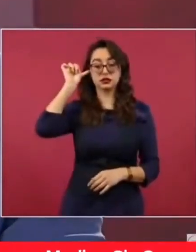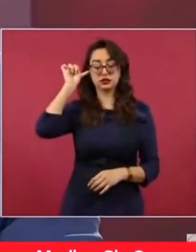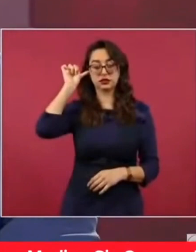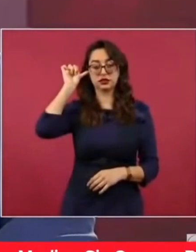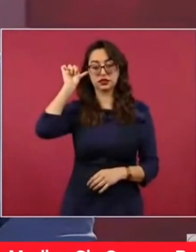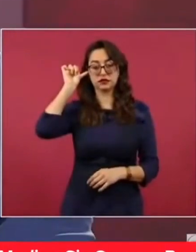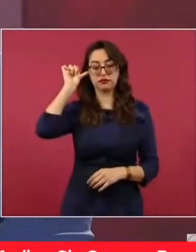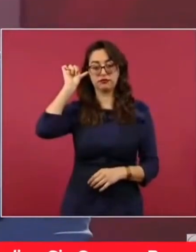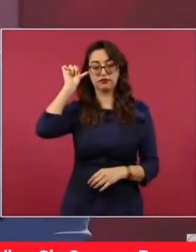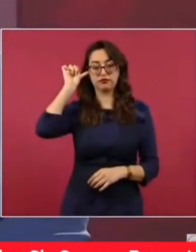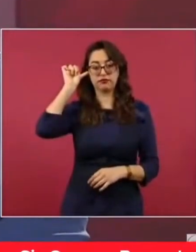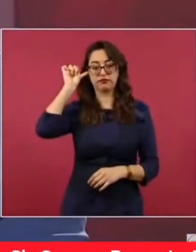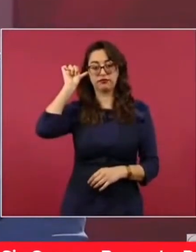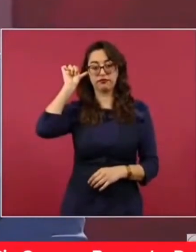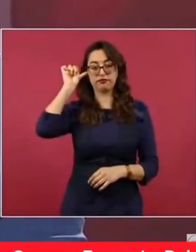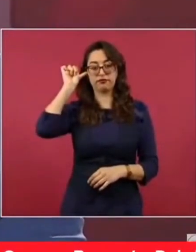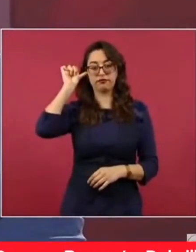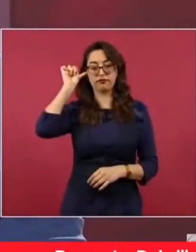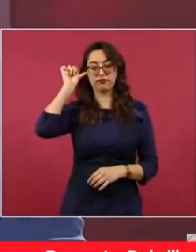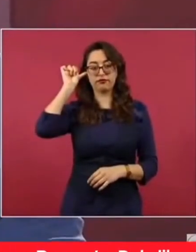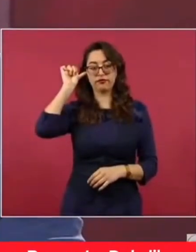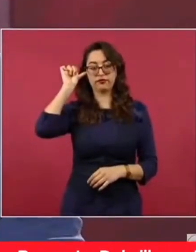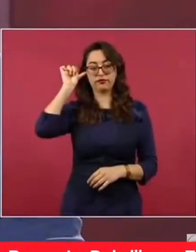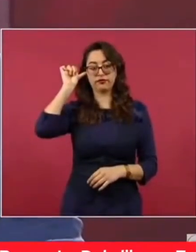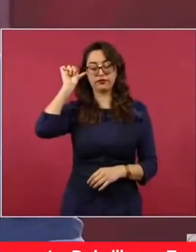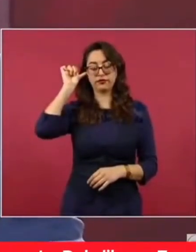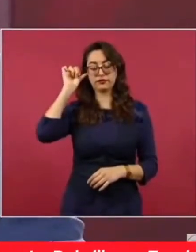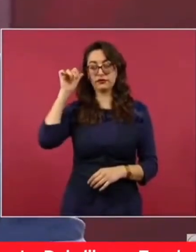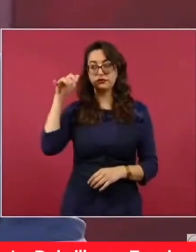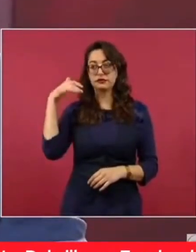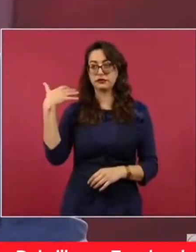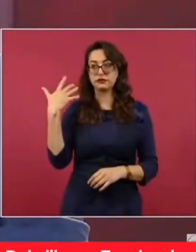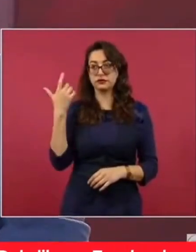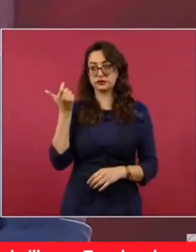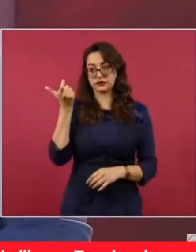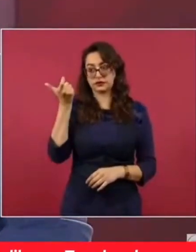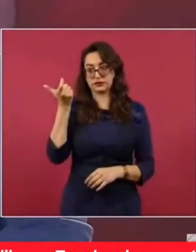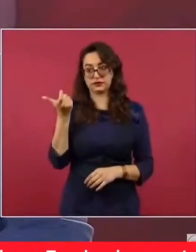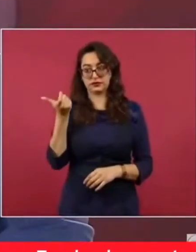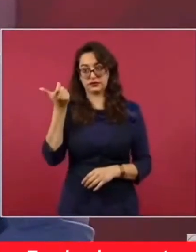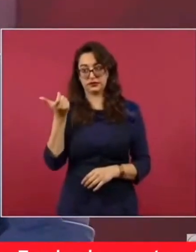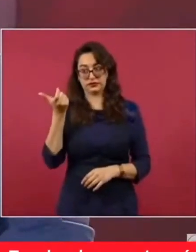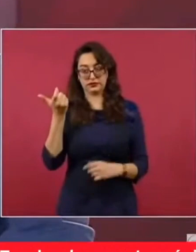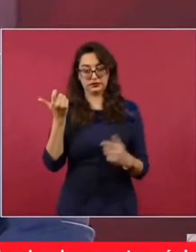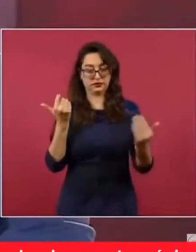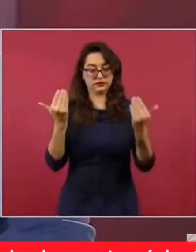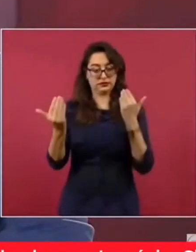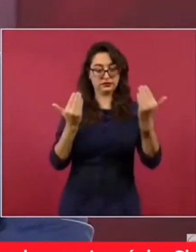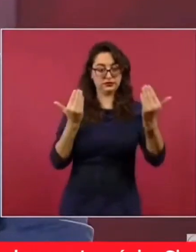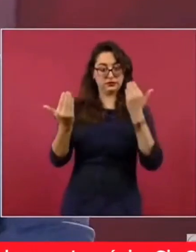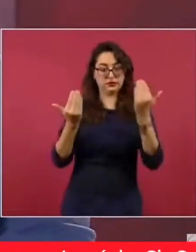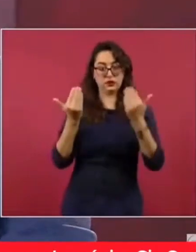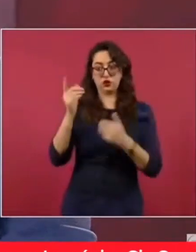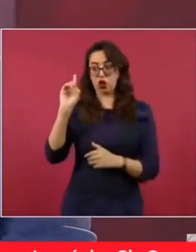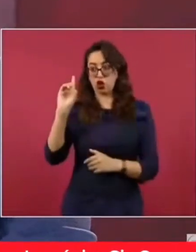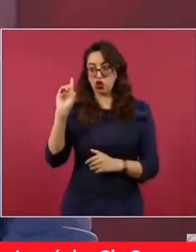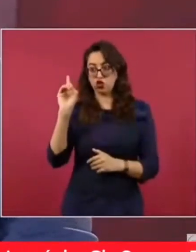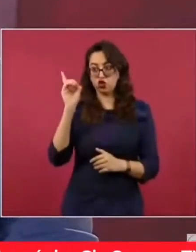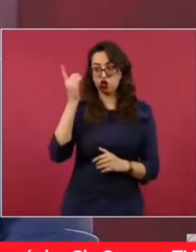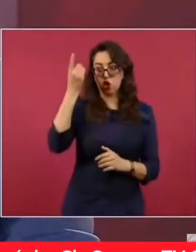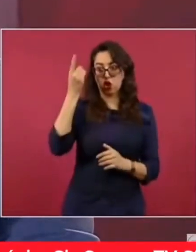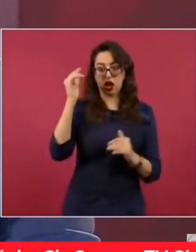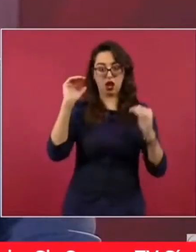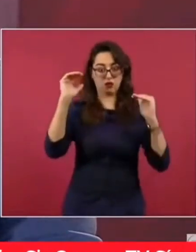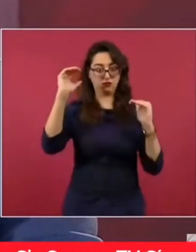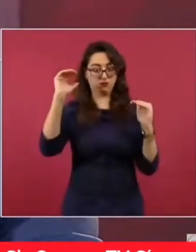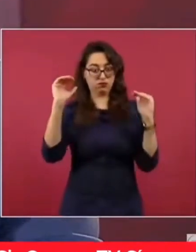nivel con relación al dólar que no se veía